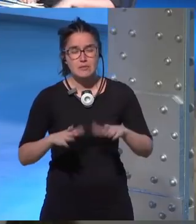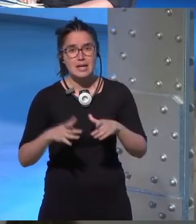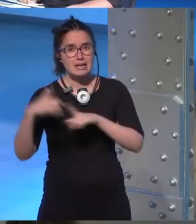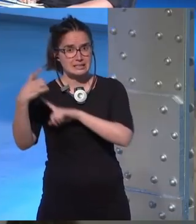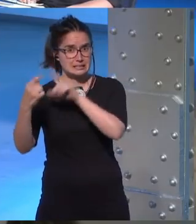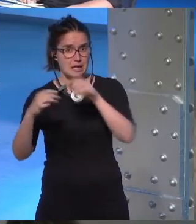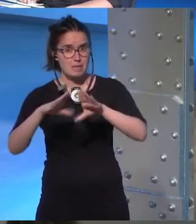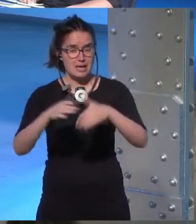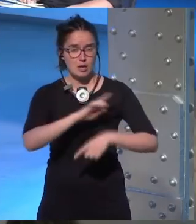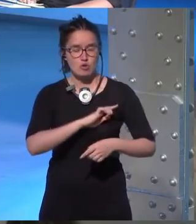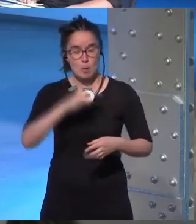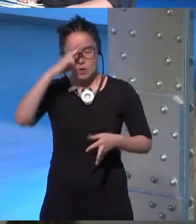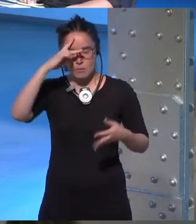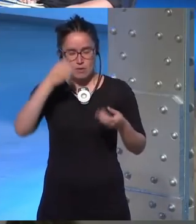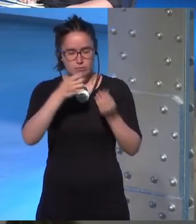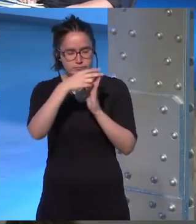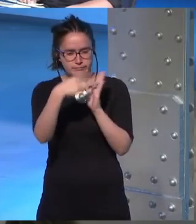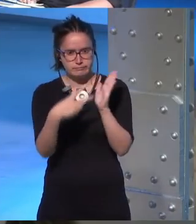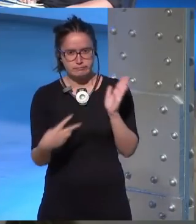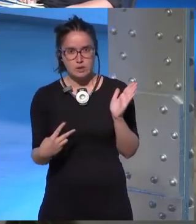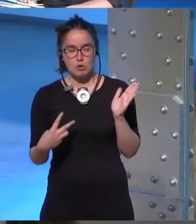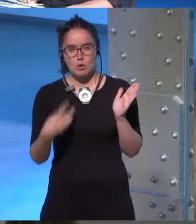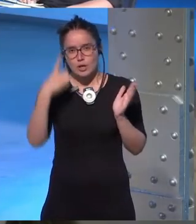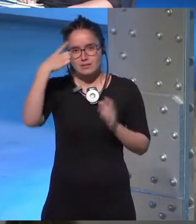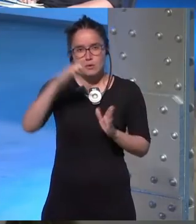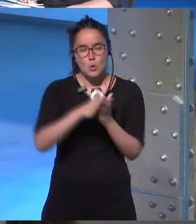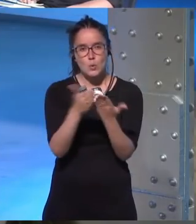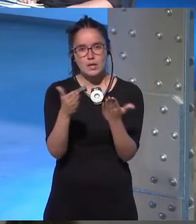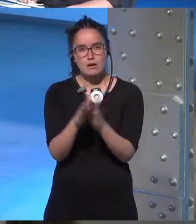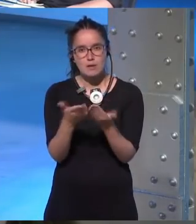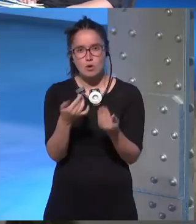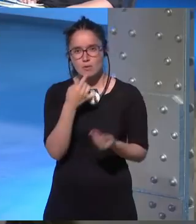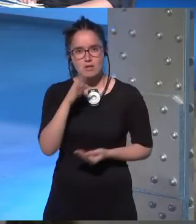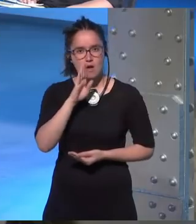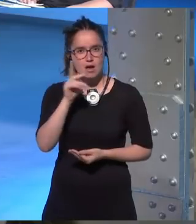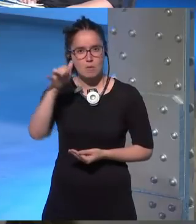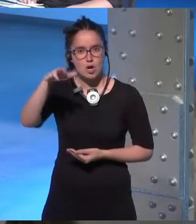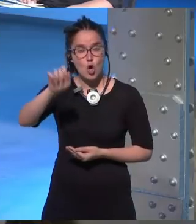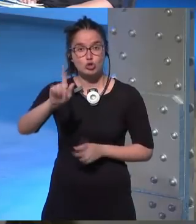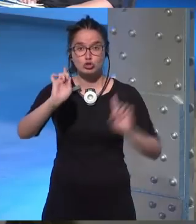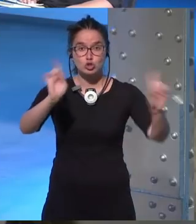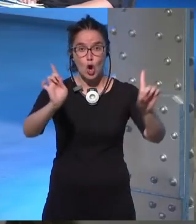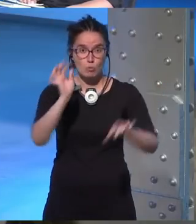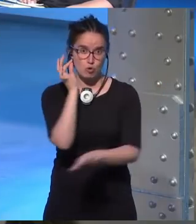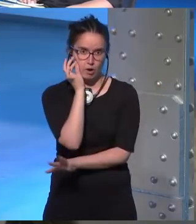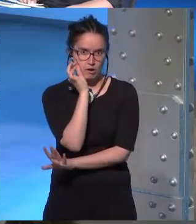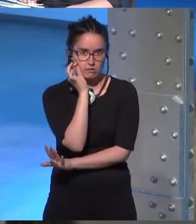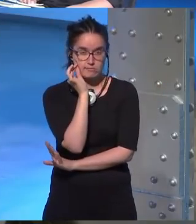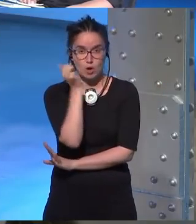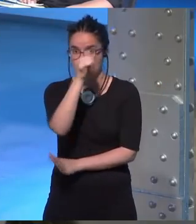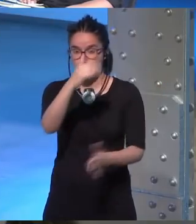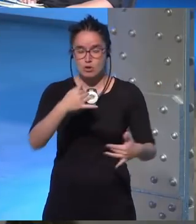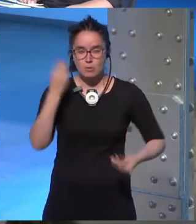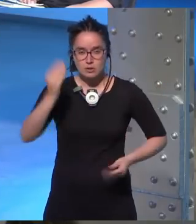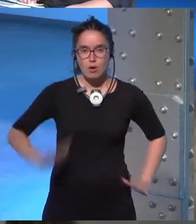preocupada leyendo este libro porque como ya sabéis es un libro como ya mencionó Cameron que solo hay mujeres y había eso me